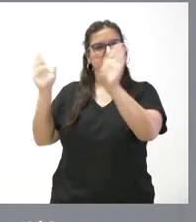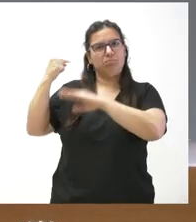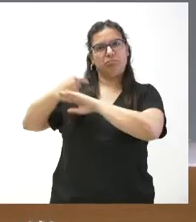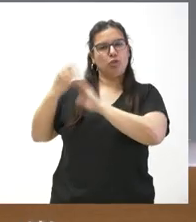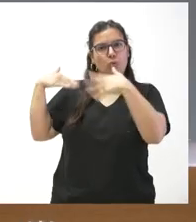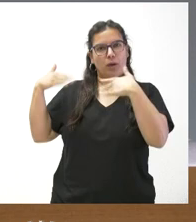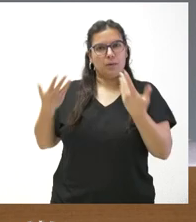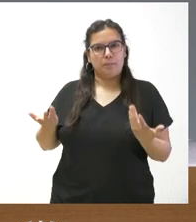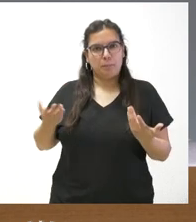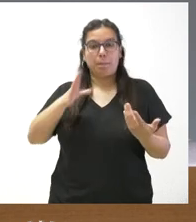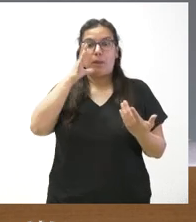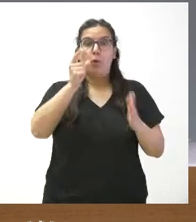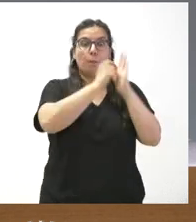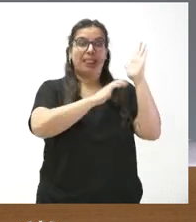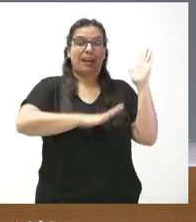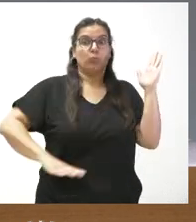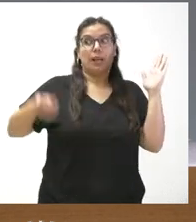Como consecuencia de esa medida cautelar.